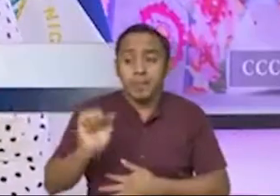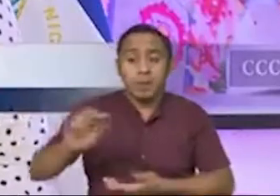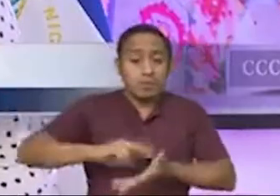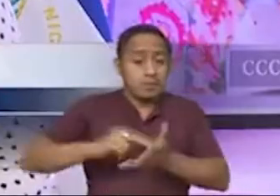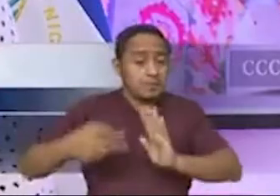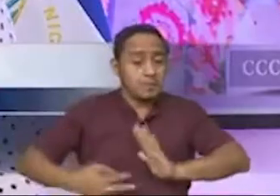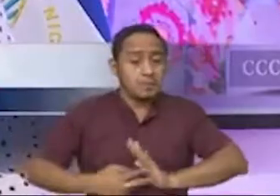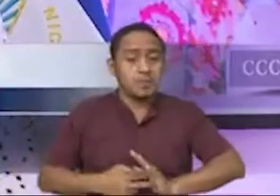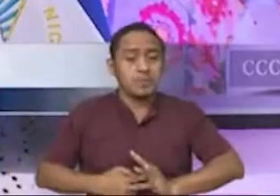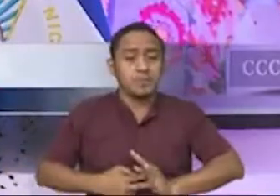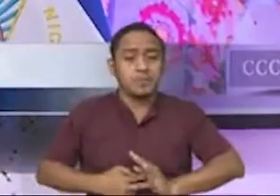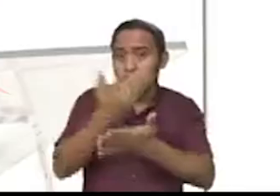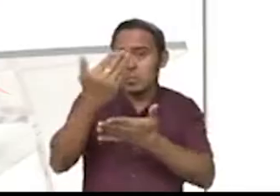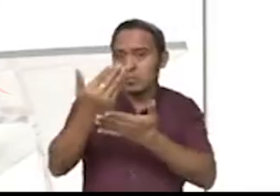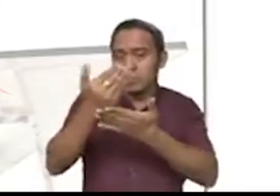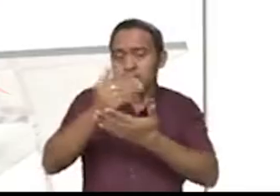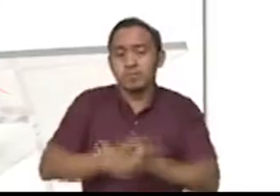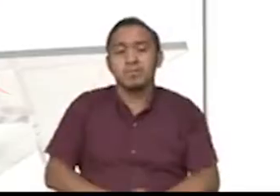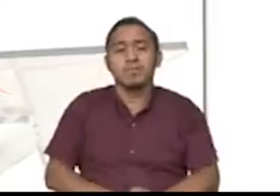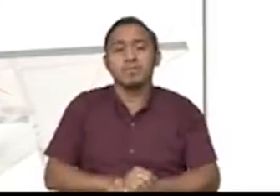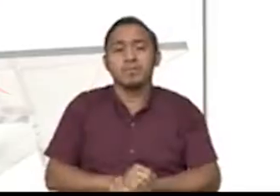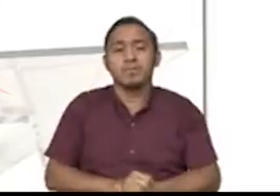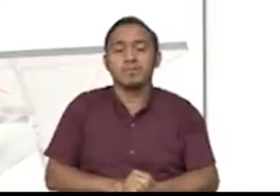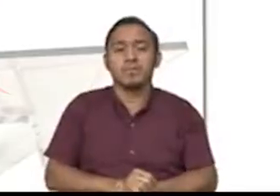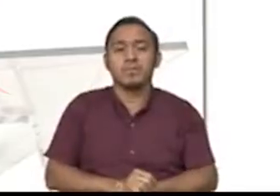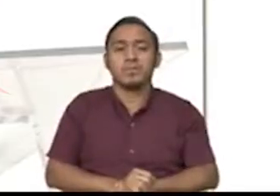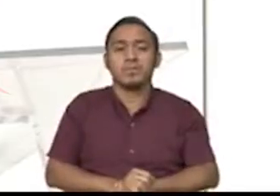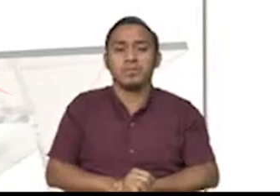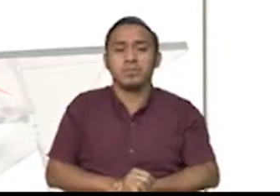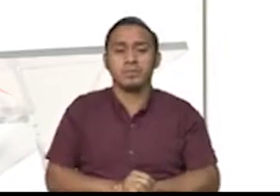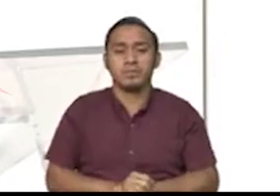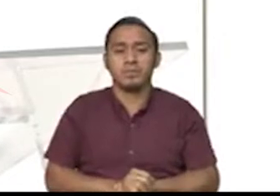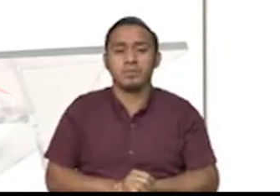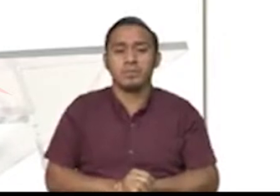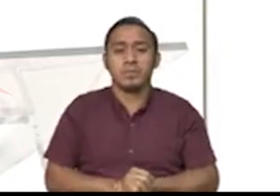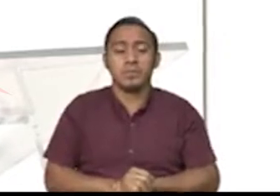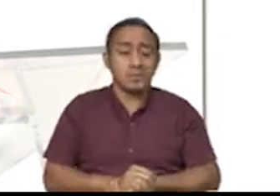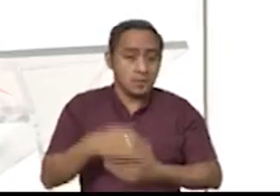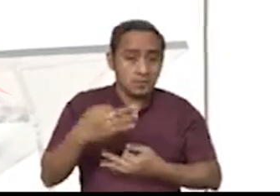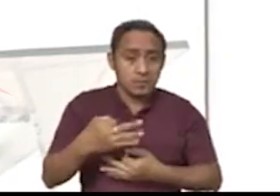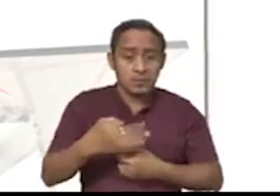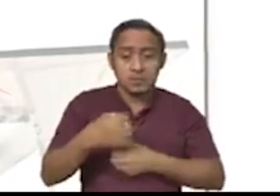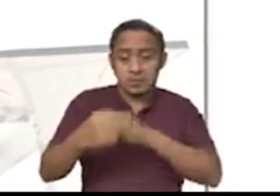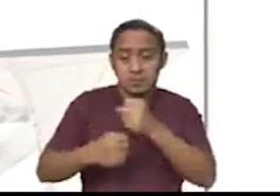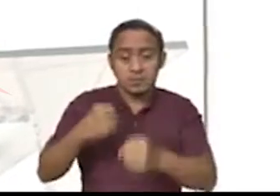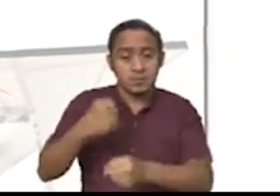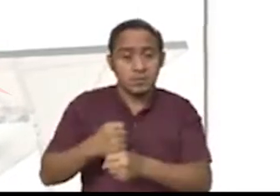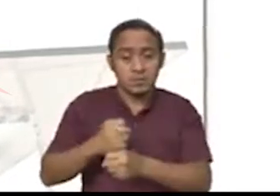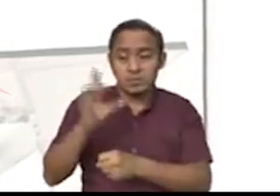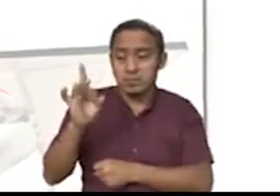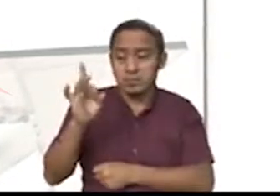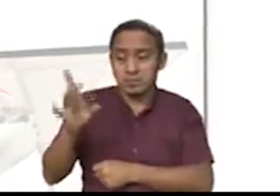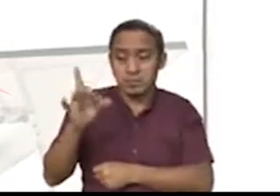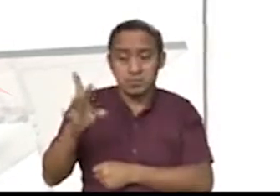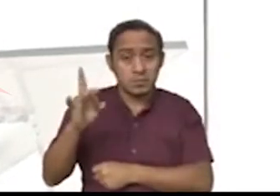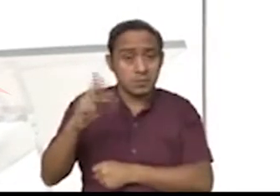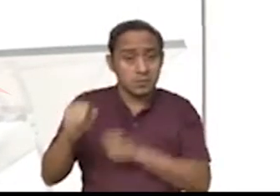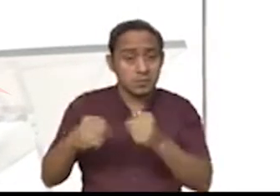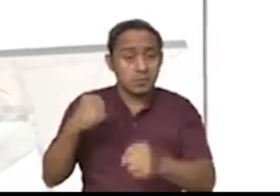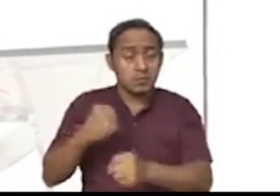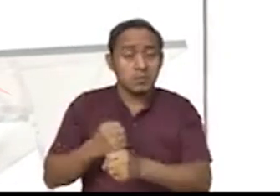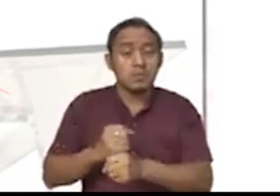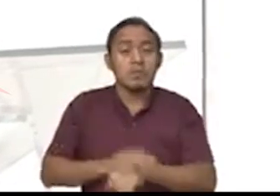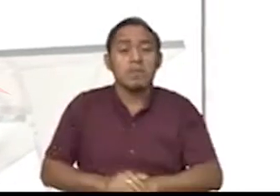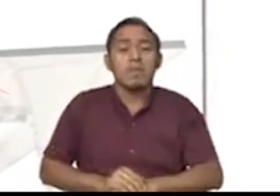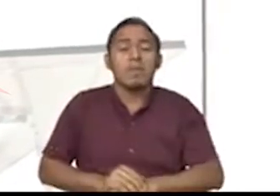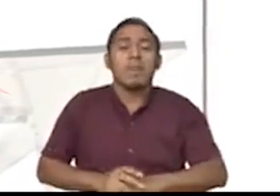mapas de protagonistas. Pero además, el Ministerio de Transporte e Infraestructura, MTI, presentó su mapa donde se muestran